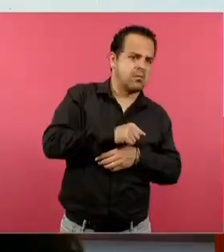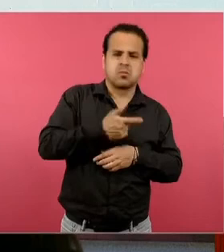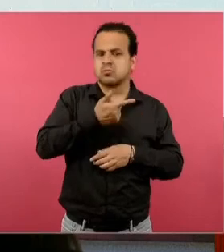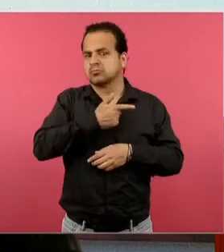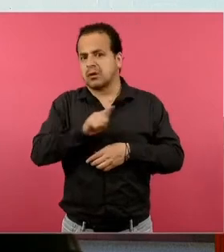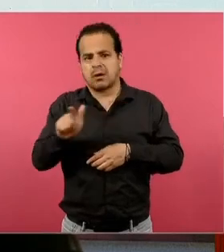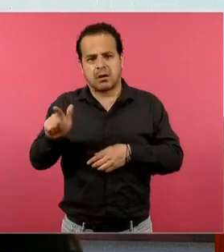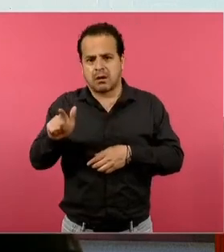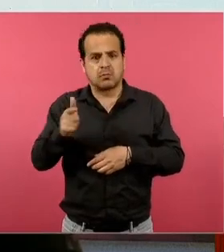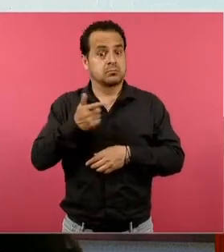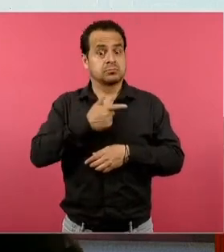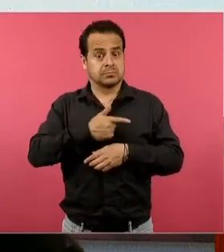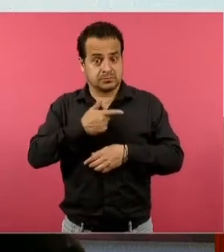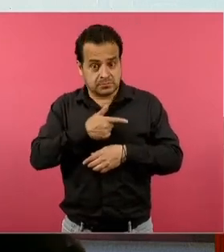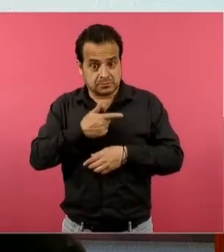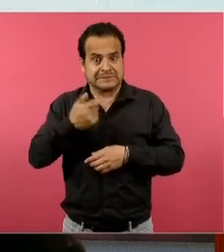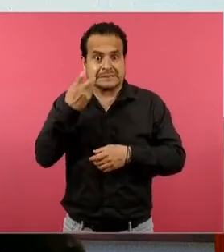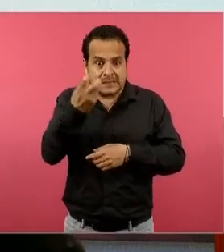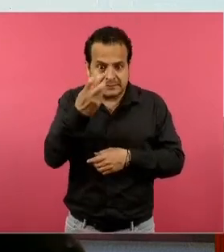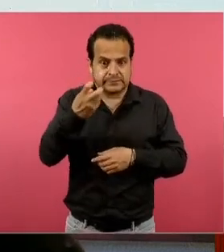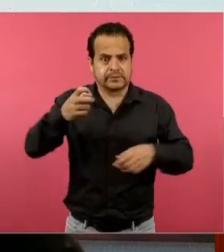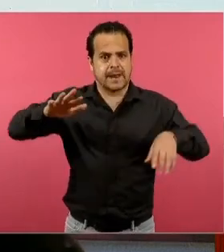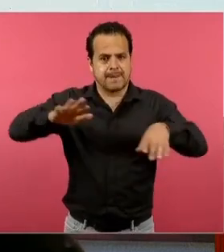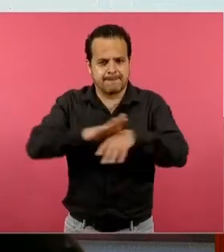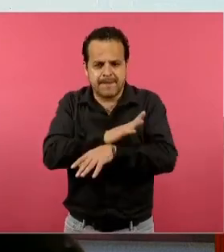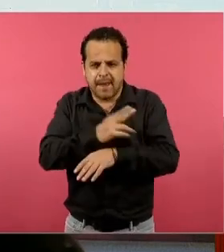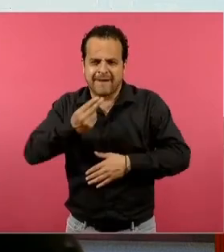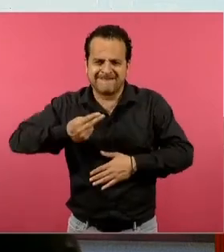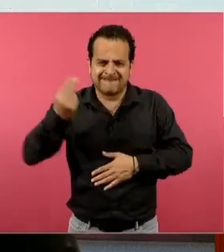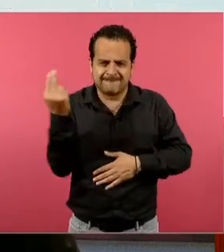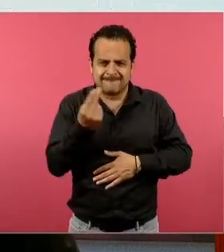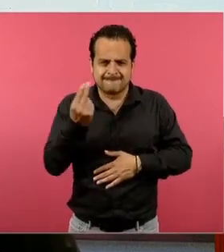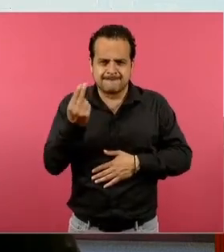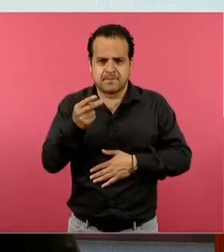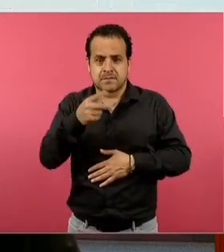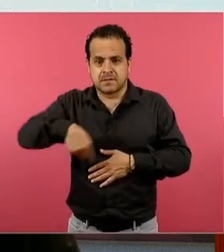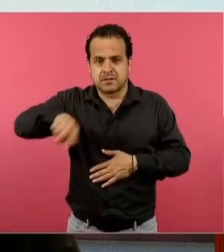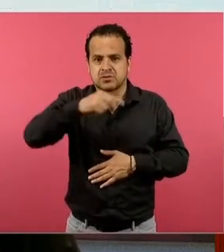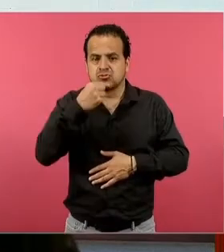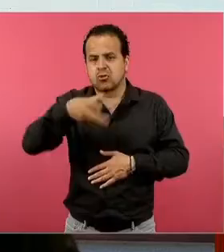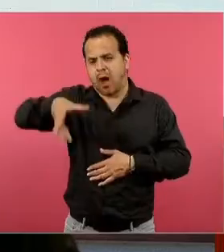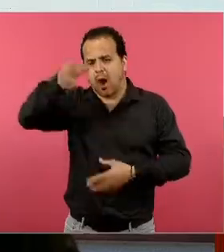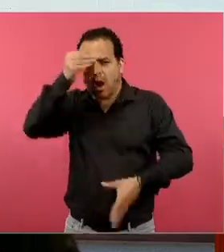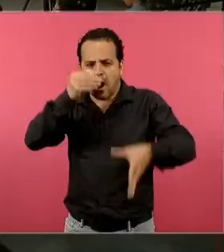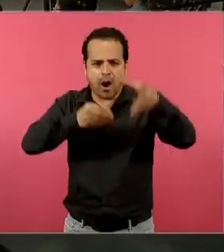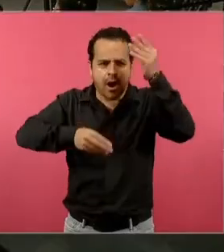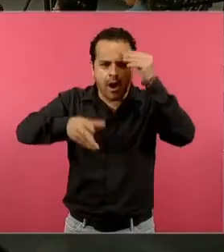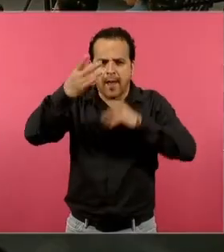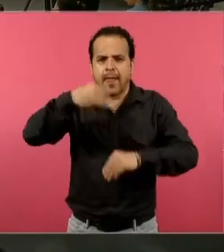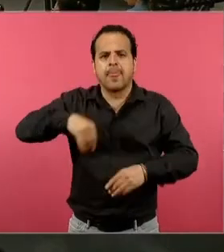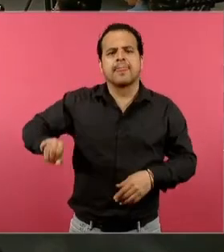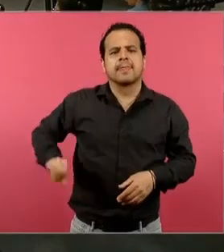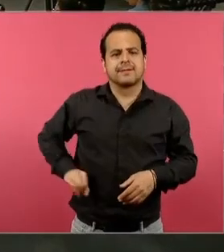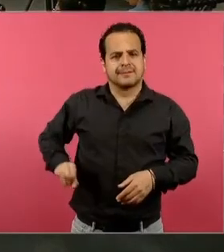vayan adquiriendo esta faceta investigativa de manera lúdica y agradable. Muchas gracias.